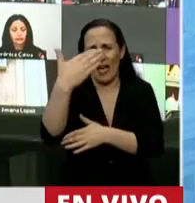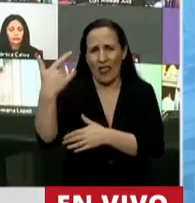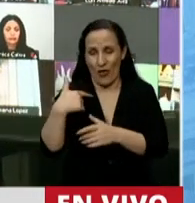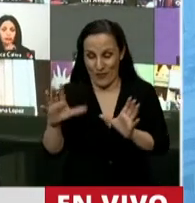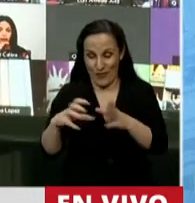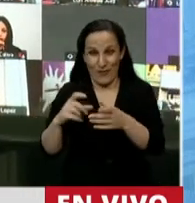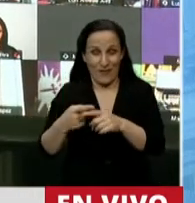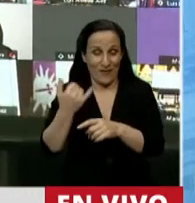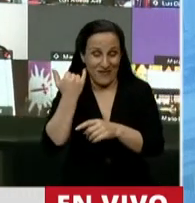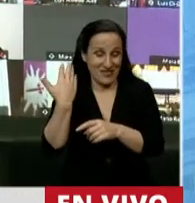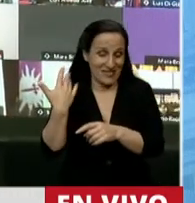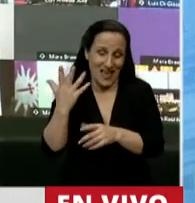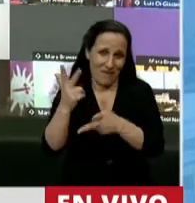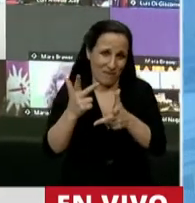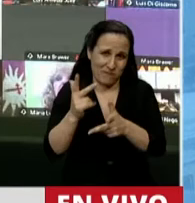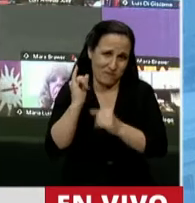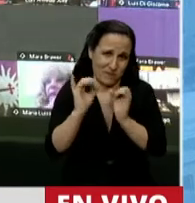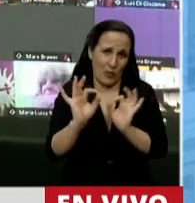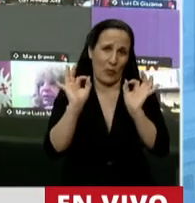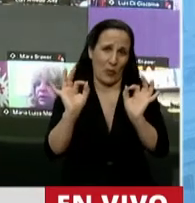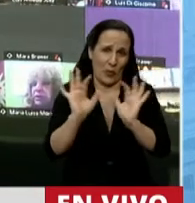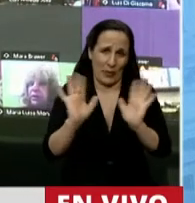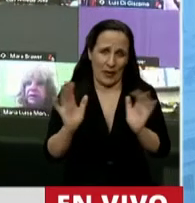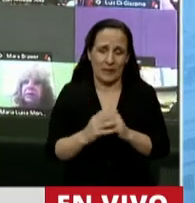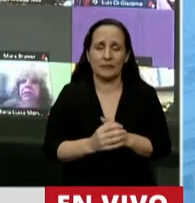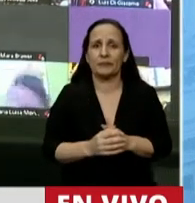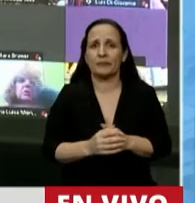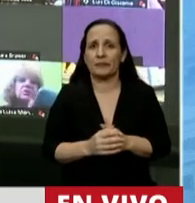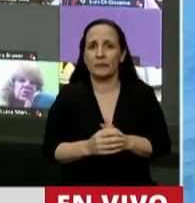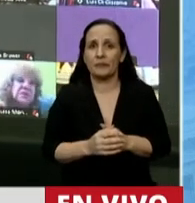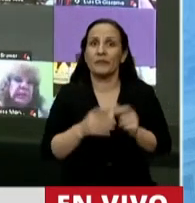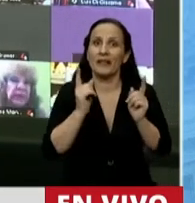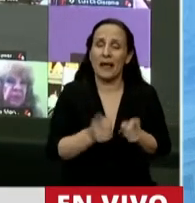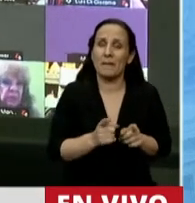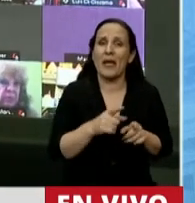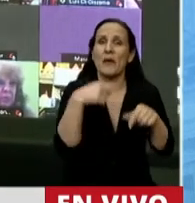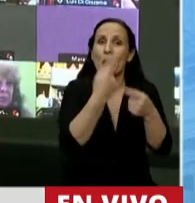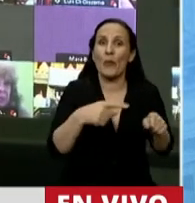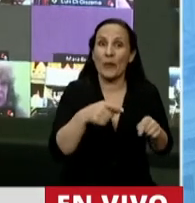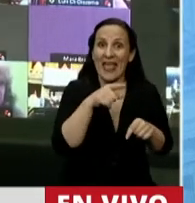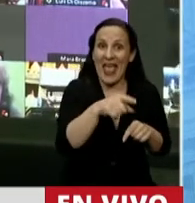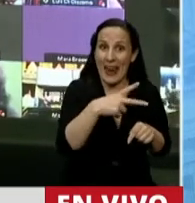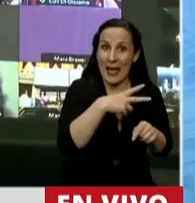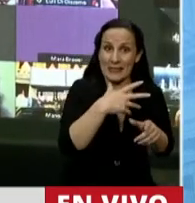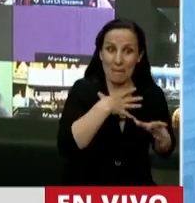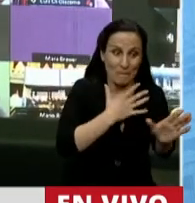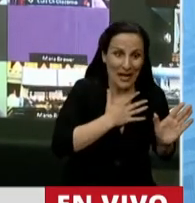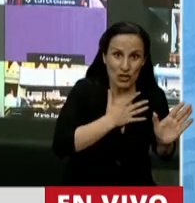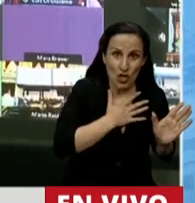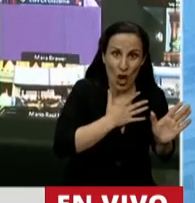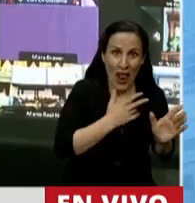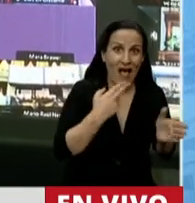interbloque que me antecedieron. Por otro lado, pasan por alto también bienes personales, grabando los mismos bienes que